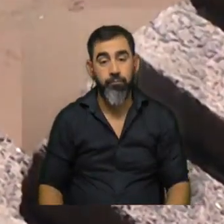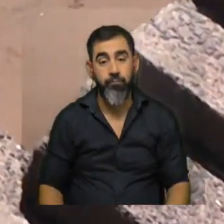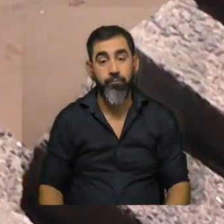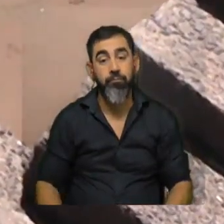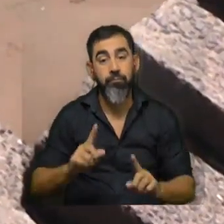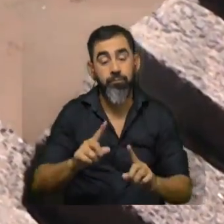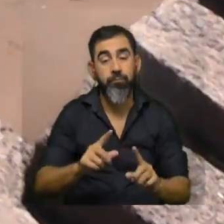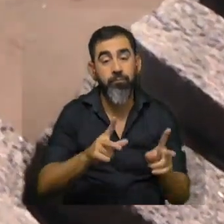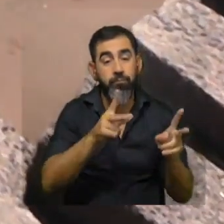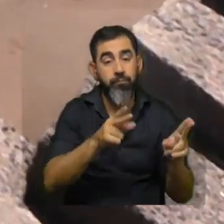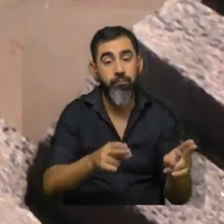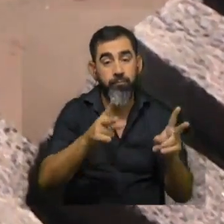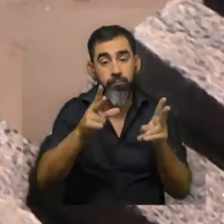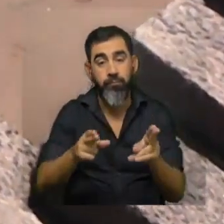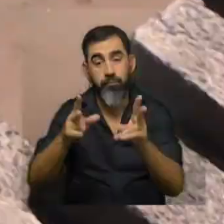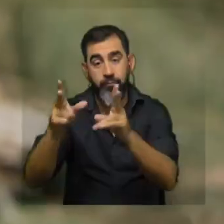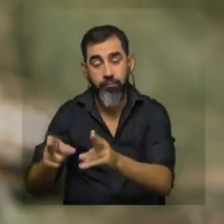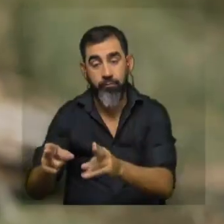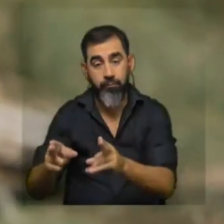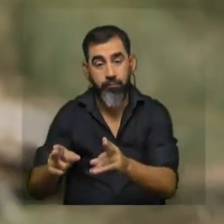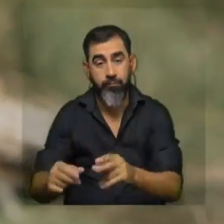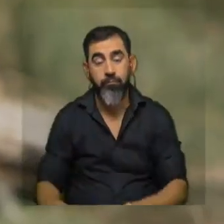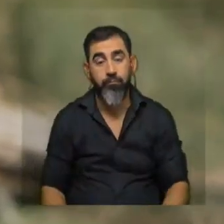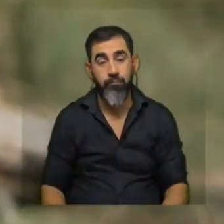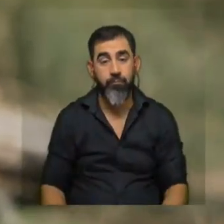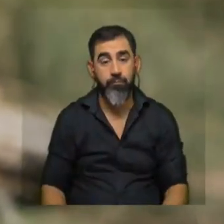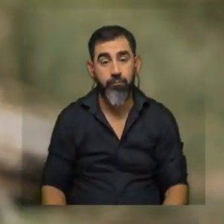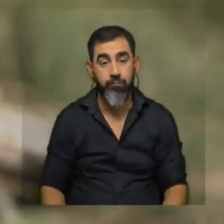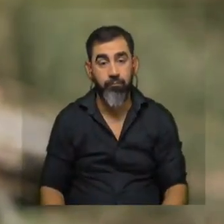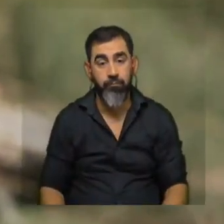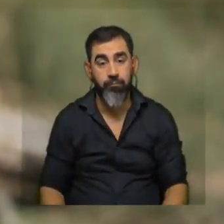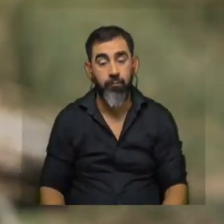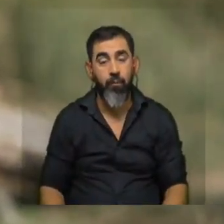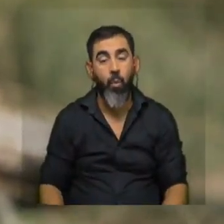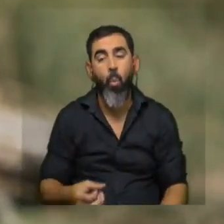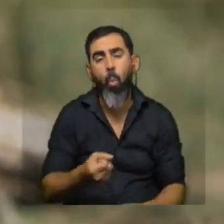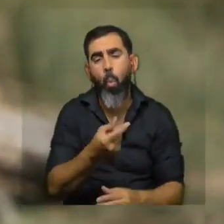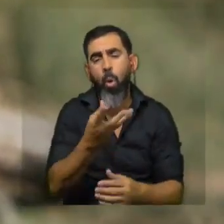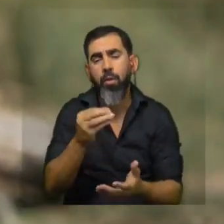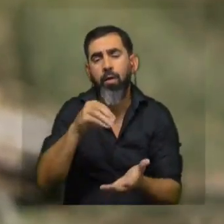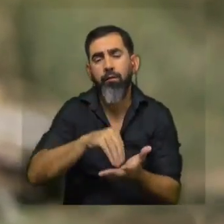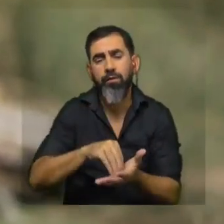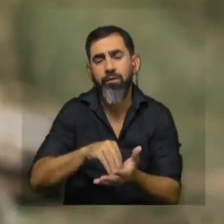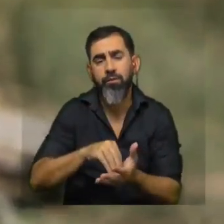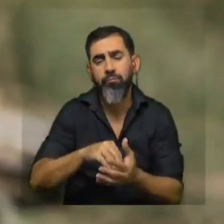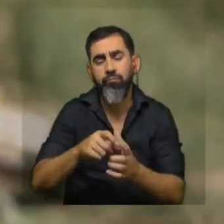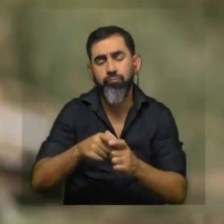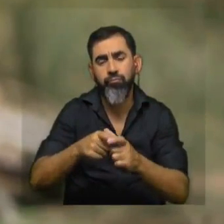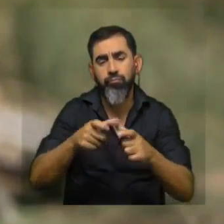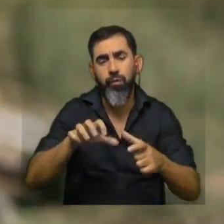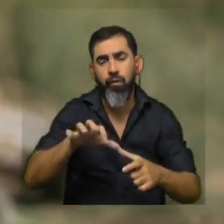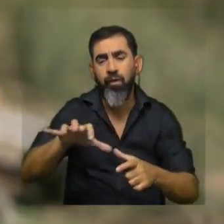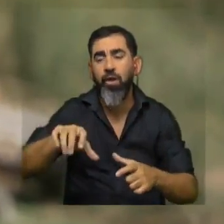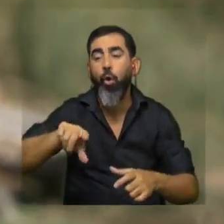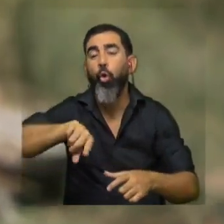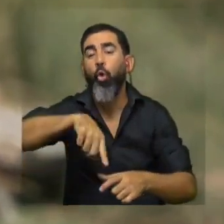con frecuencias. Es decir, cuán frecuentes son las floraciones, en qué parte.